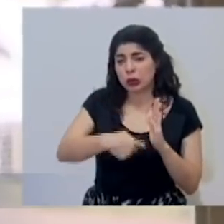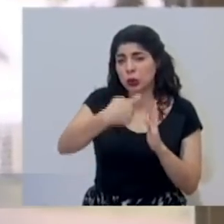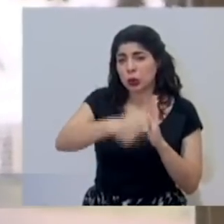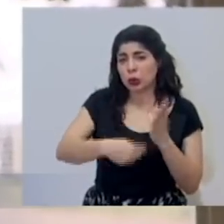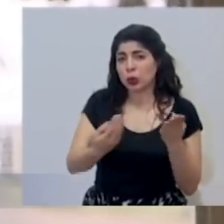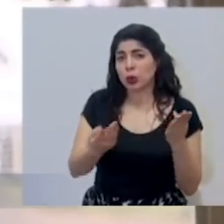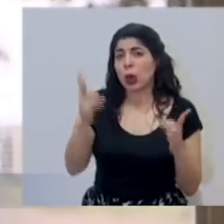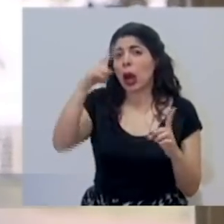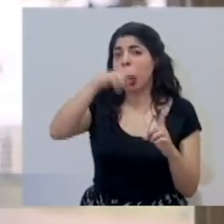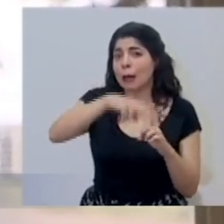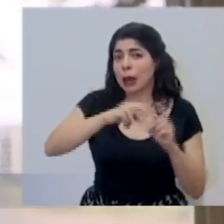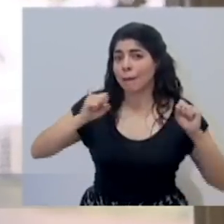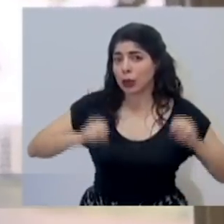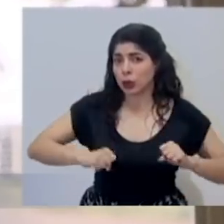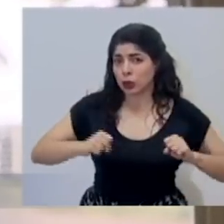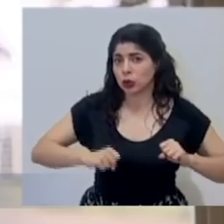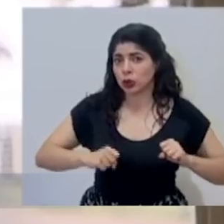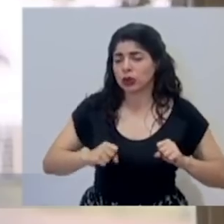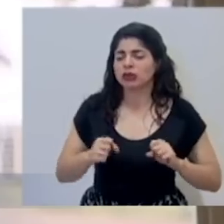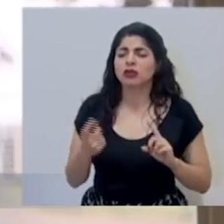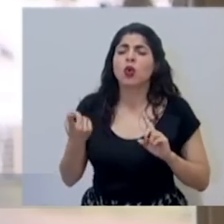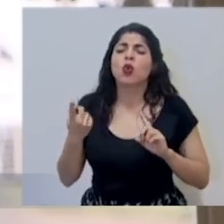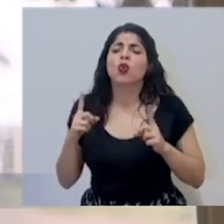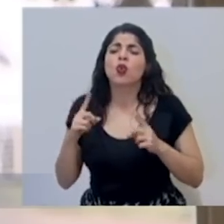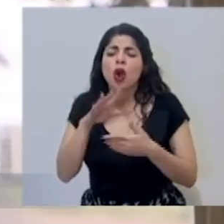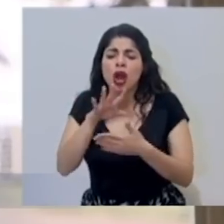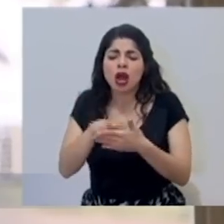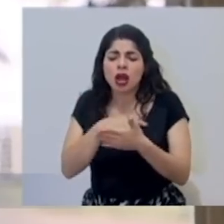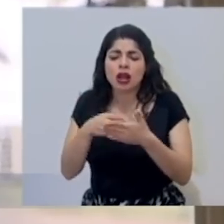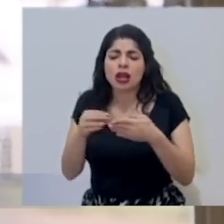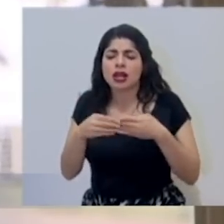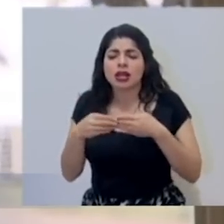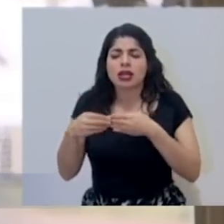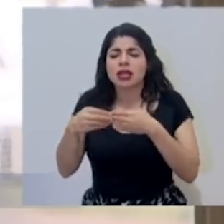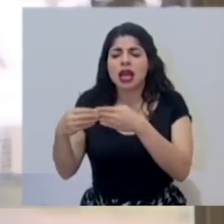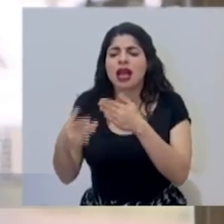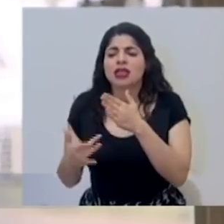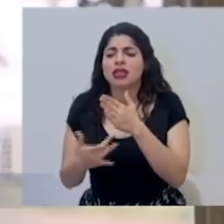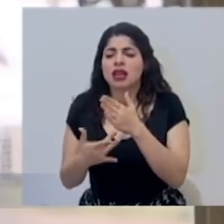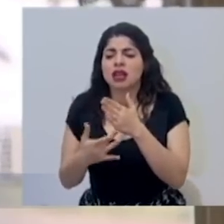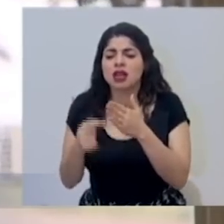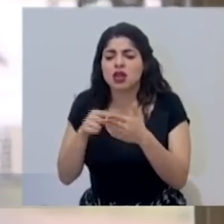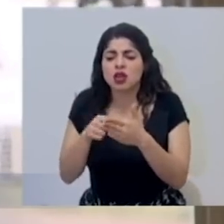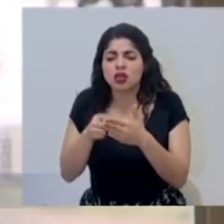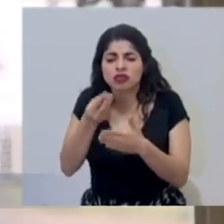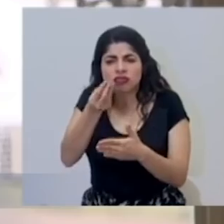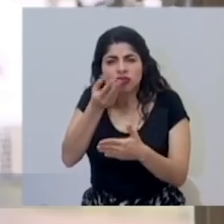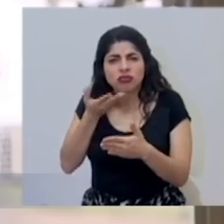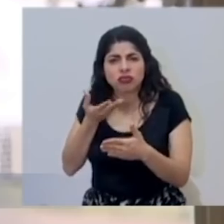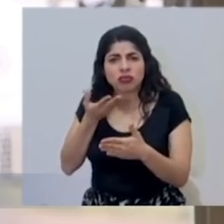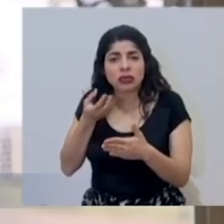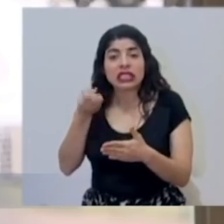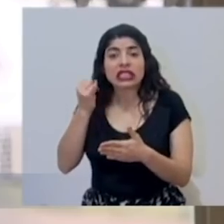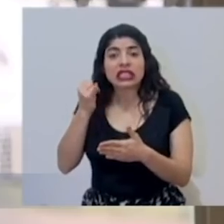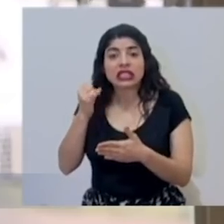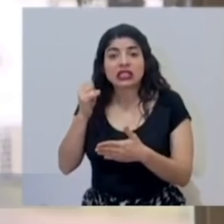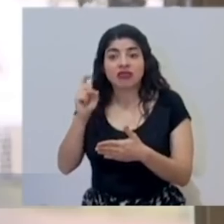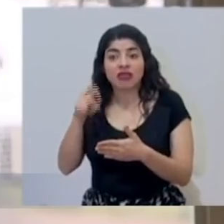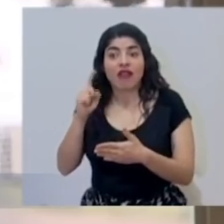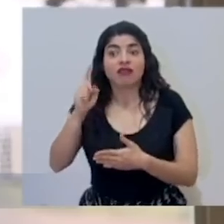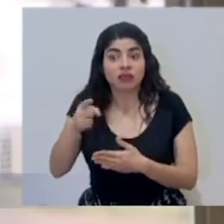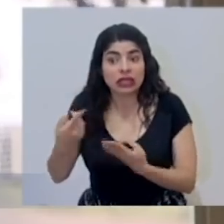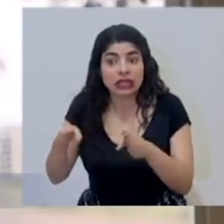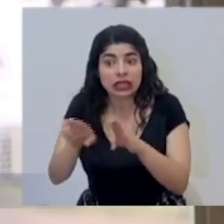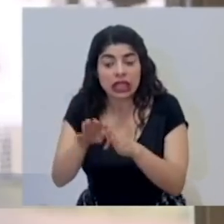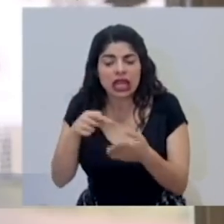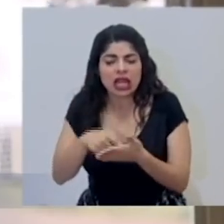más restrictivas, ¿qué parámetros técnicos van a ser los decisivos, los que justamente ordenen ese